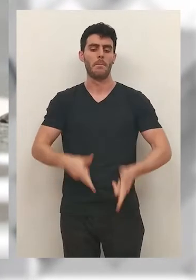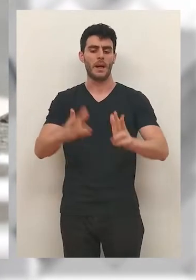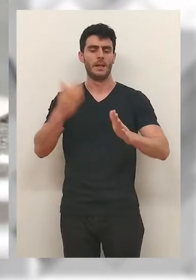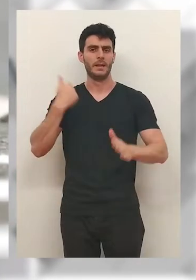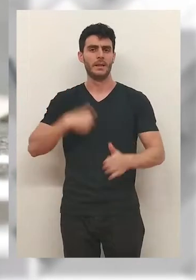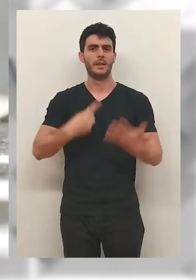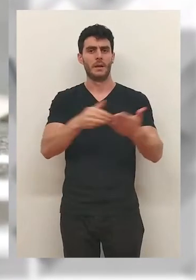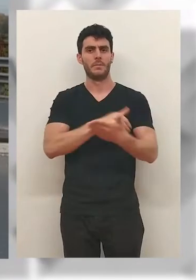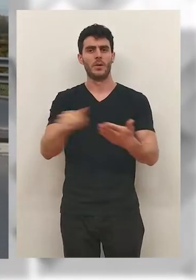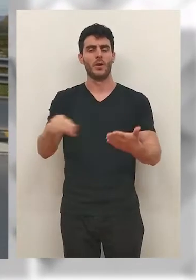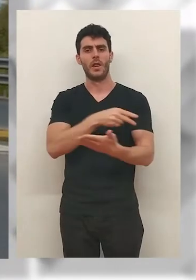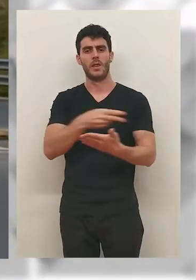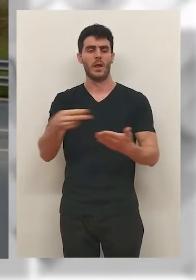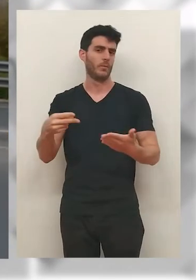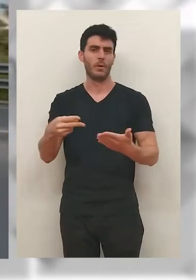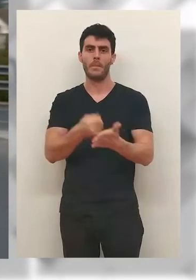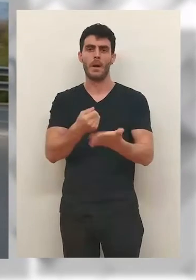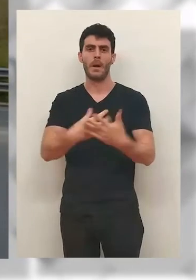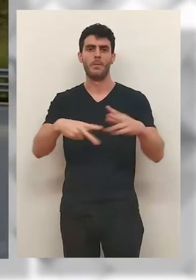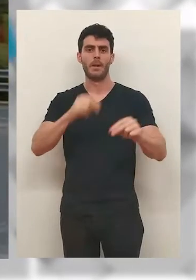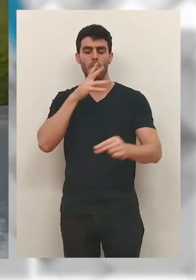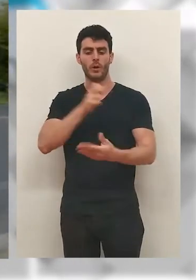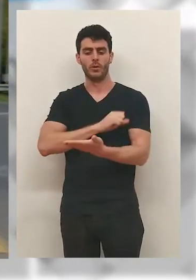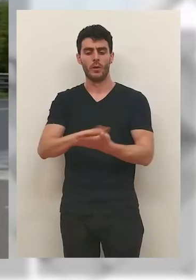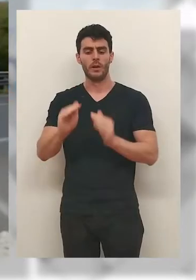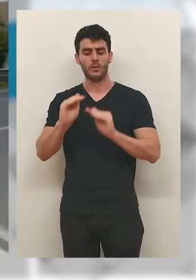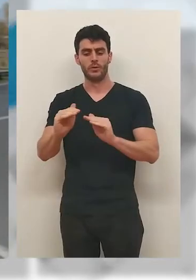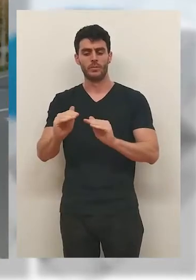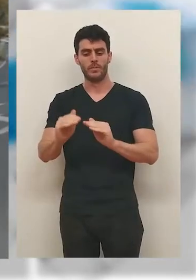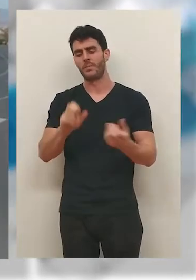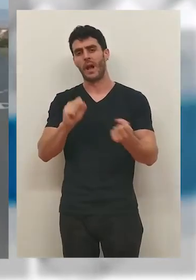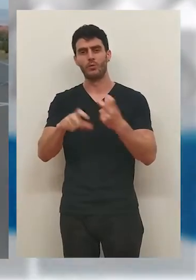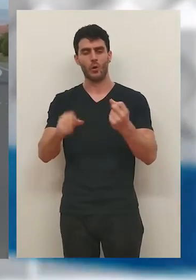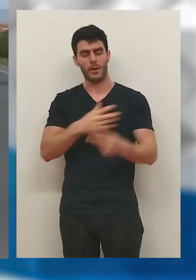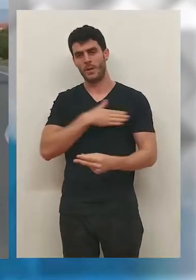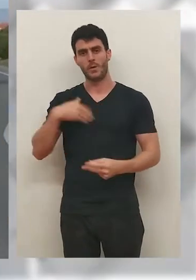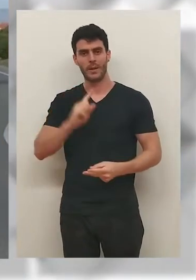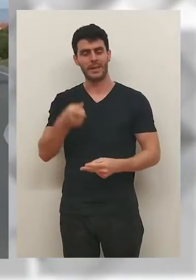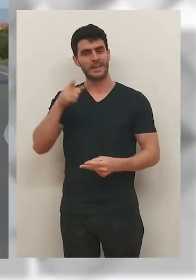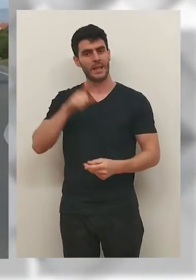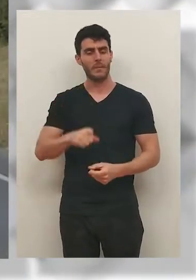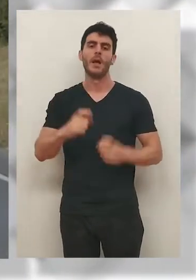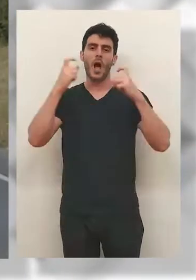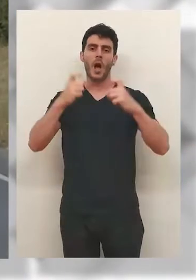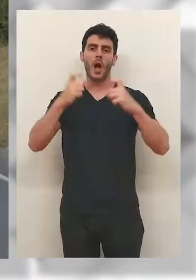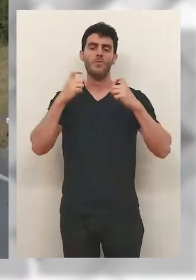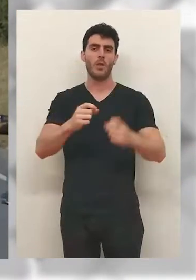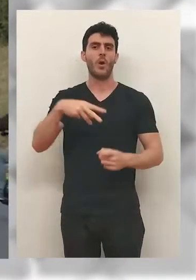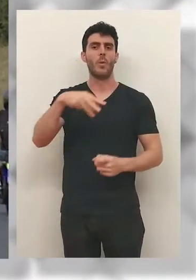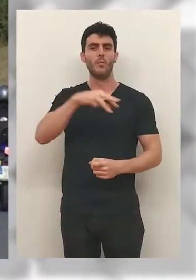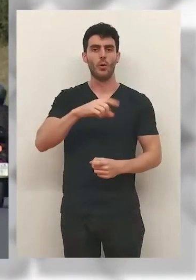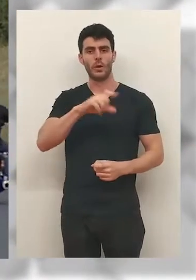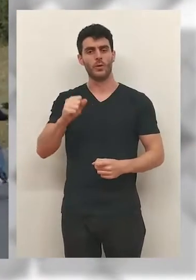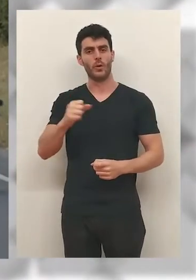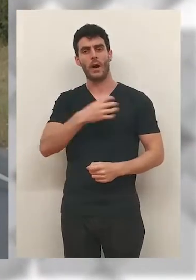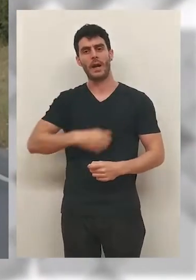liberalizada y se dejen de pagar los más de 6 millones por su gratuidad. El Gobierno regional descarta construir autovías y centrará sus esfuerzos